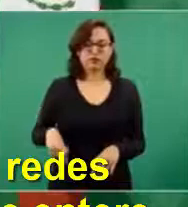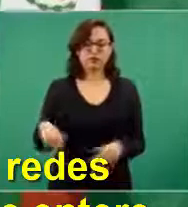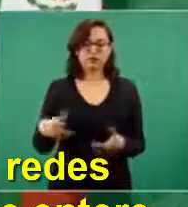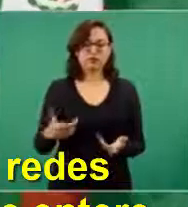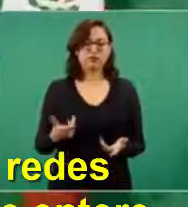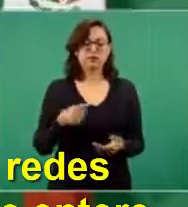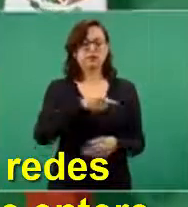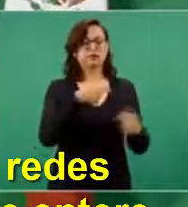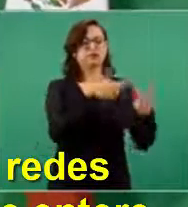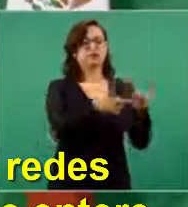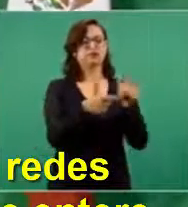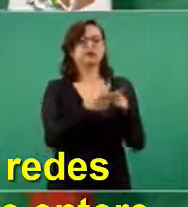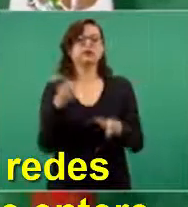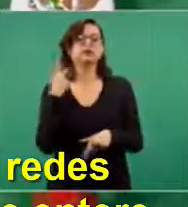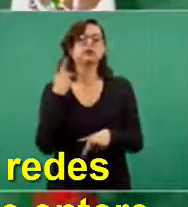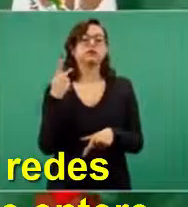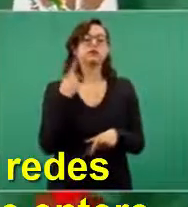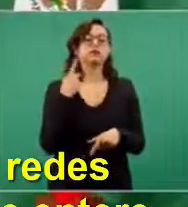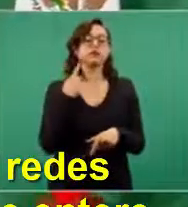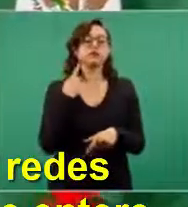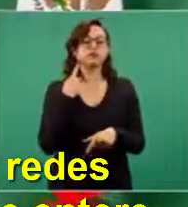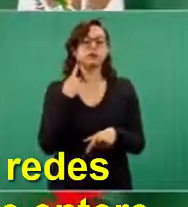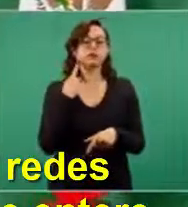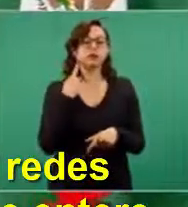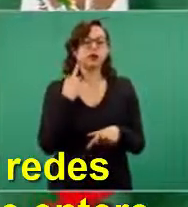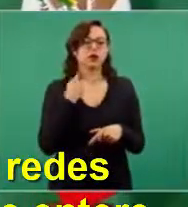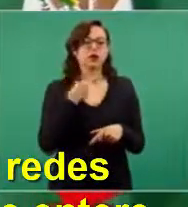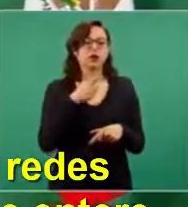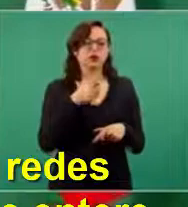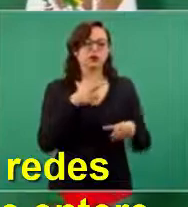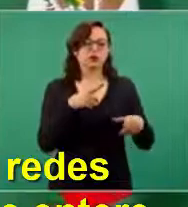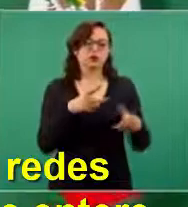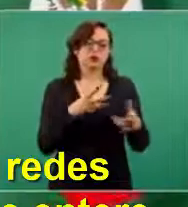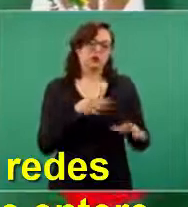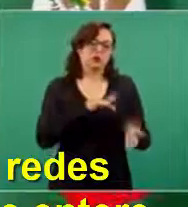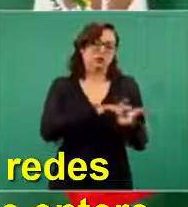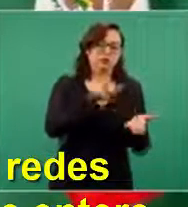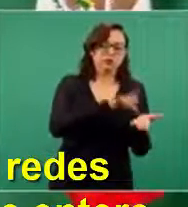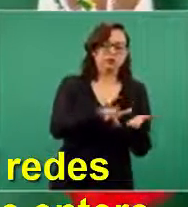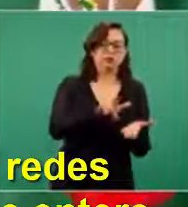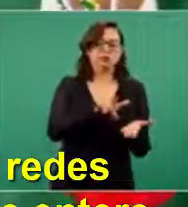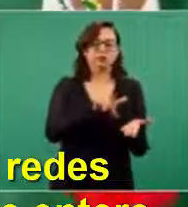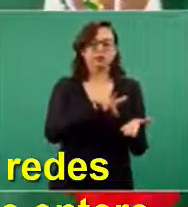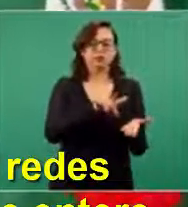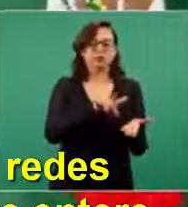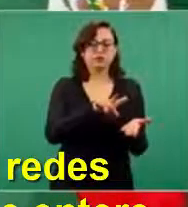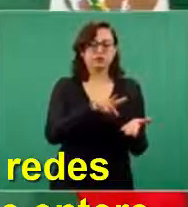o varios partidos afines al gobierno que